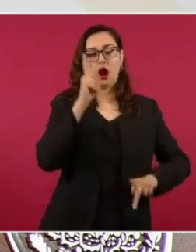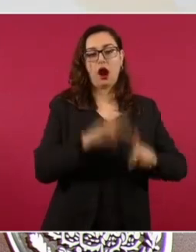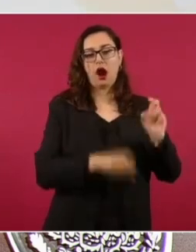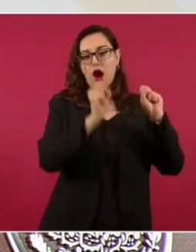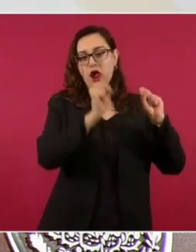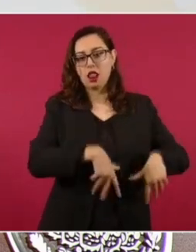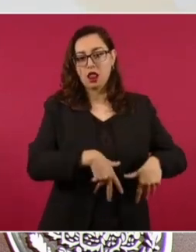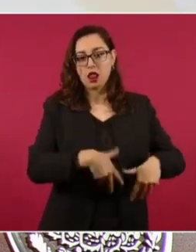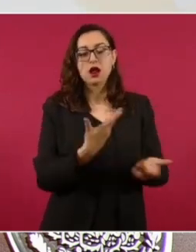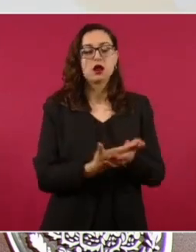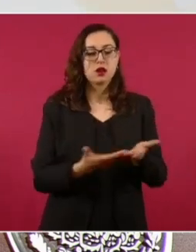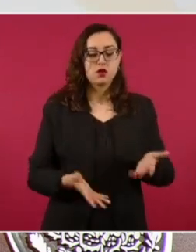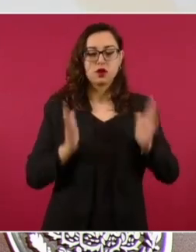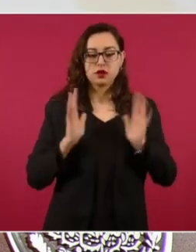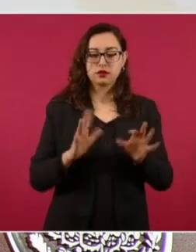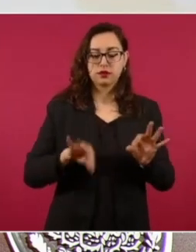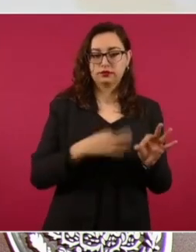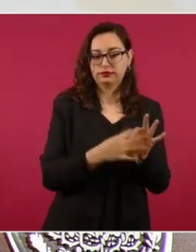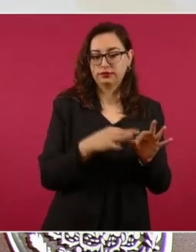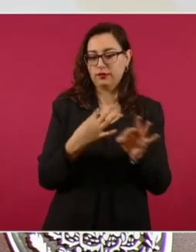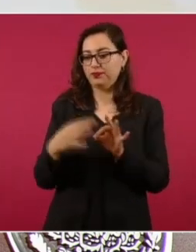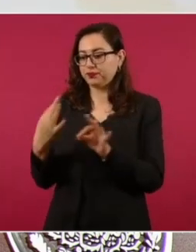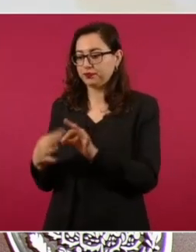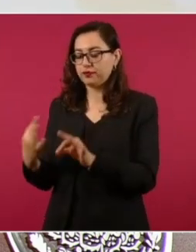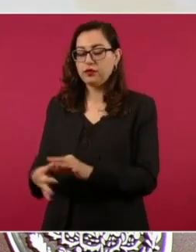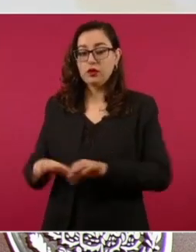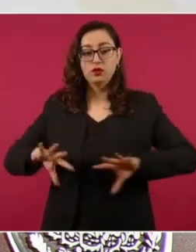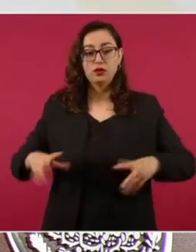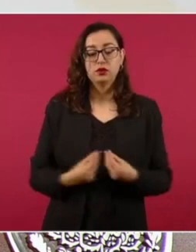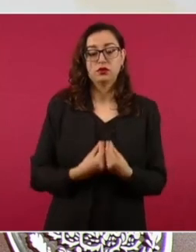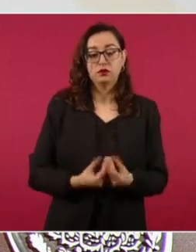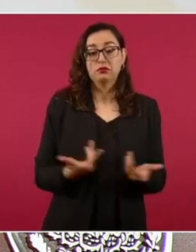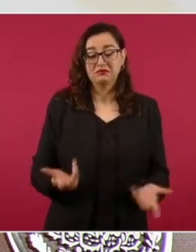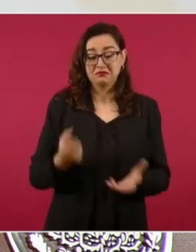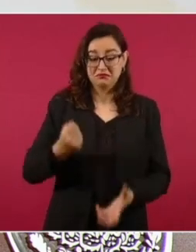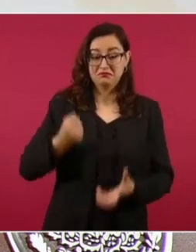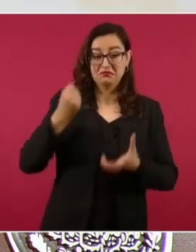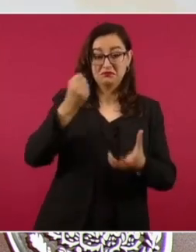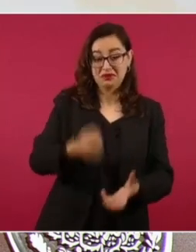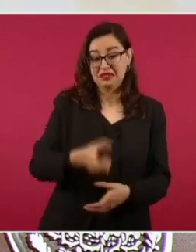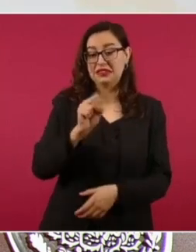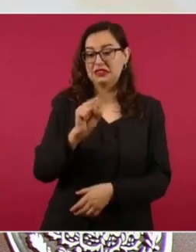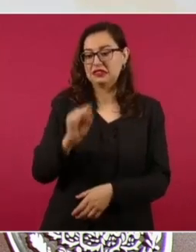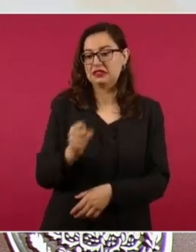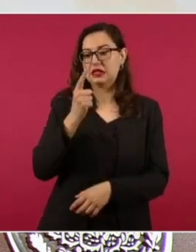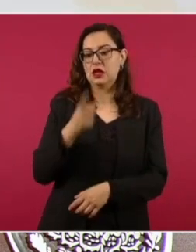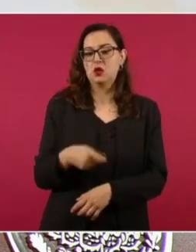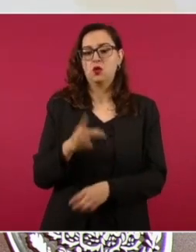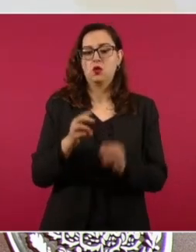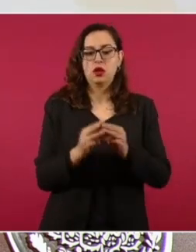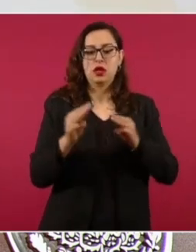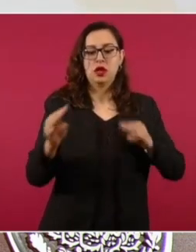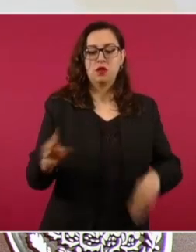representan en su conjunto dos mil 779 millones de pesos, en donde incorporamos 61 kilómetros a la red federal